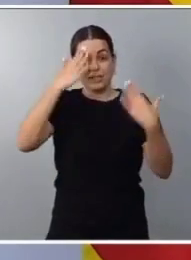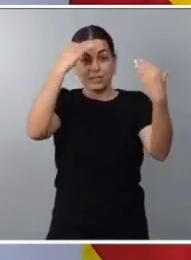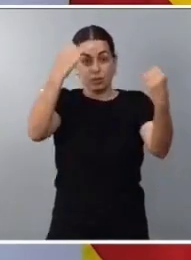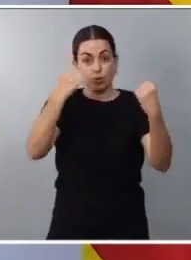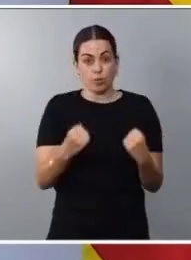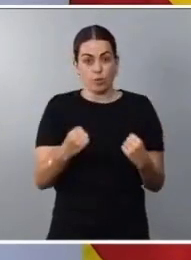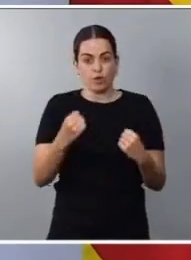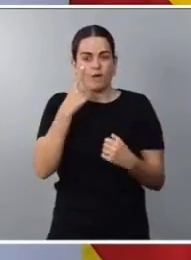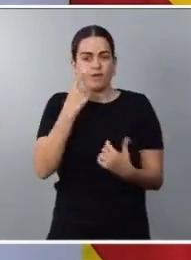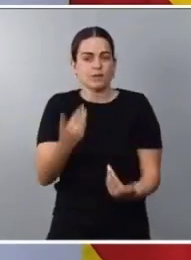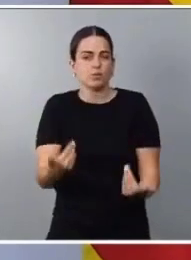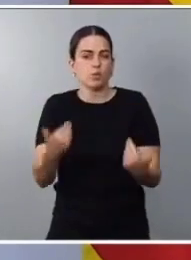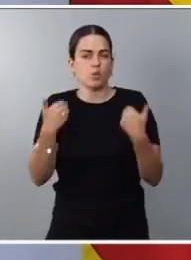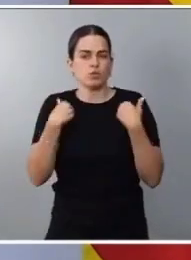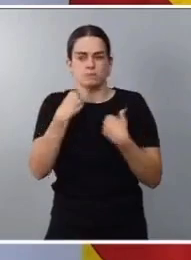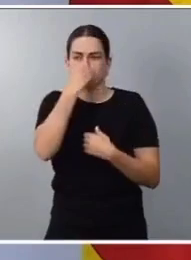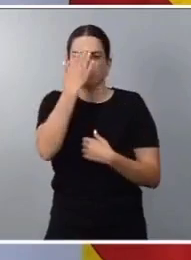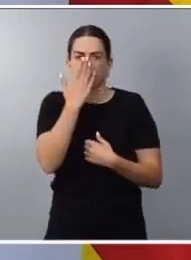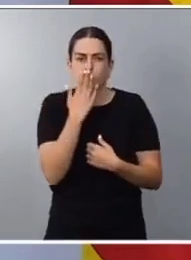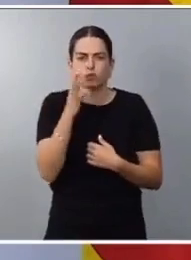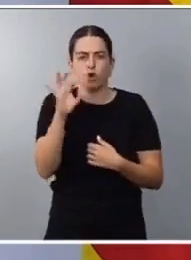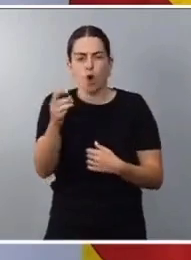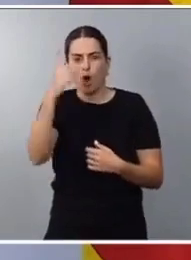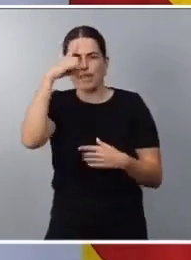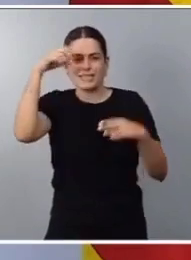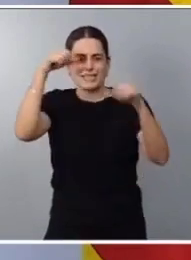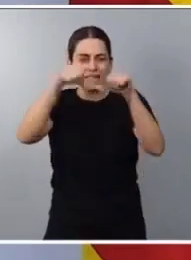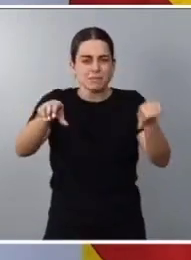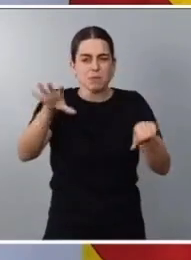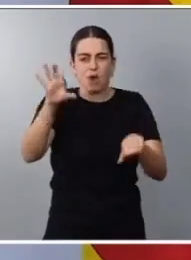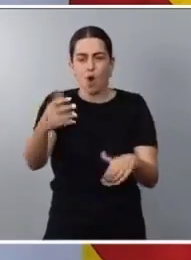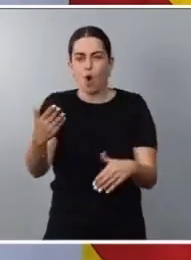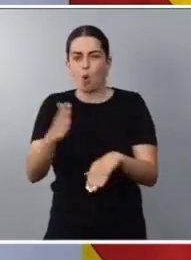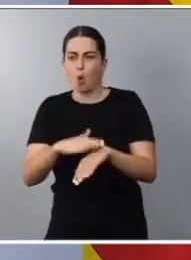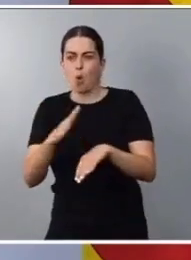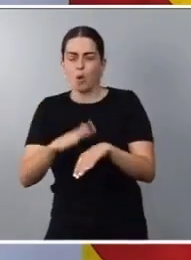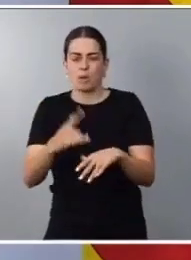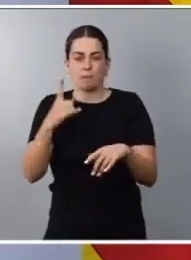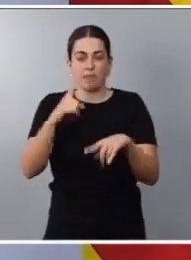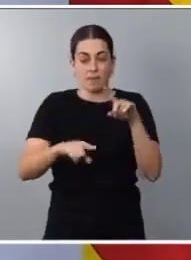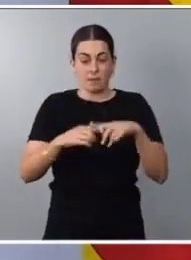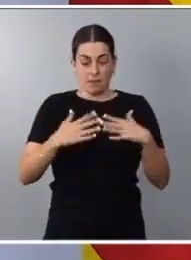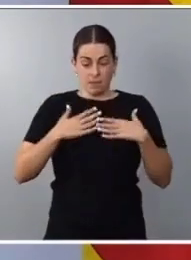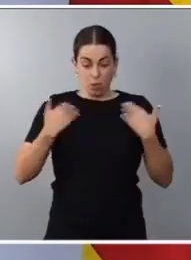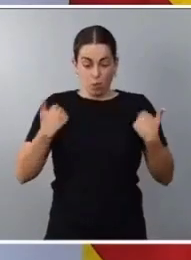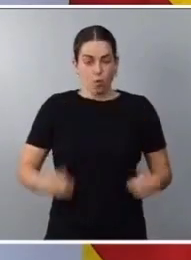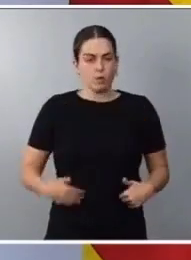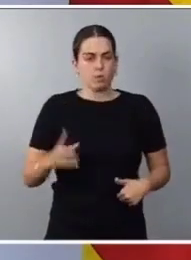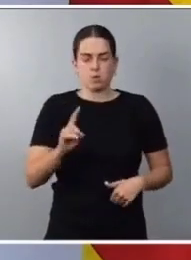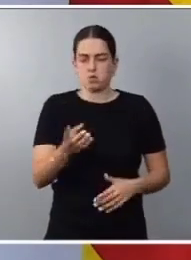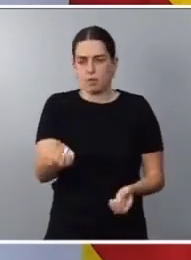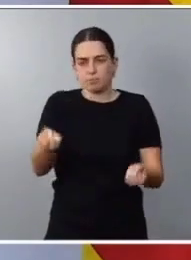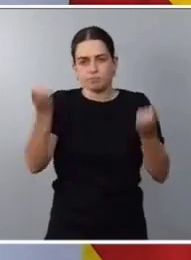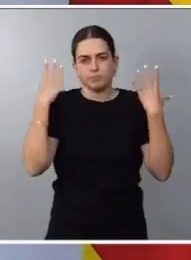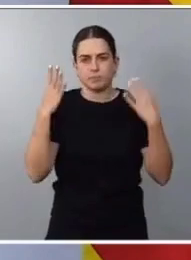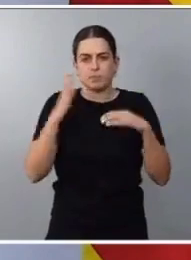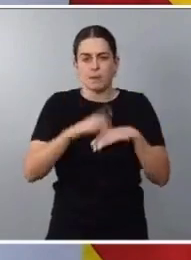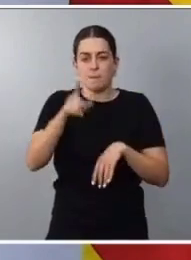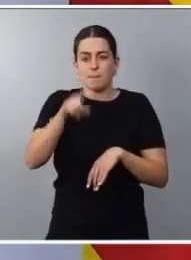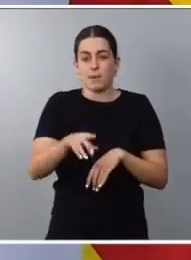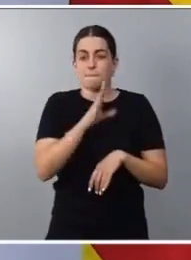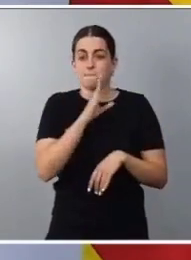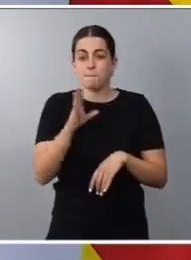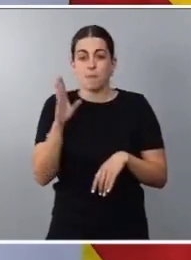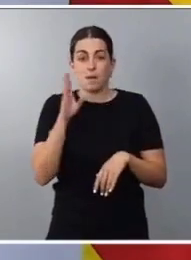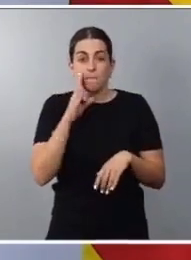atrás tabúes, estigmas, culpas respecto a los cuerpos de las mujeres y, también, para que las maternidades sean más libres,